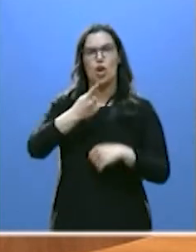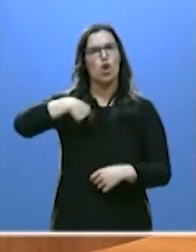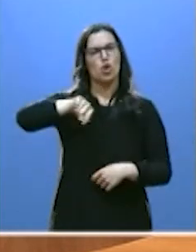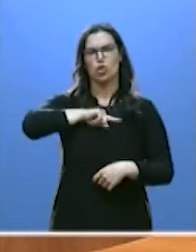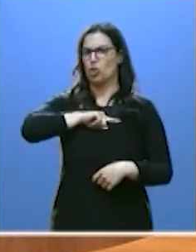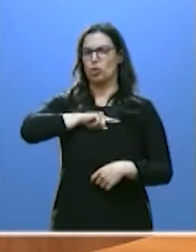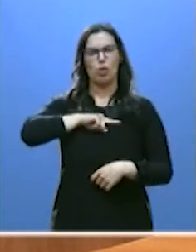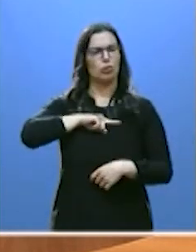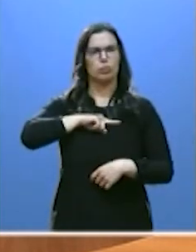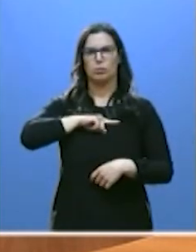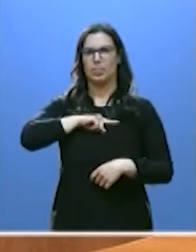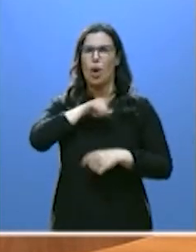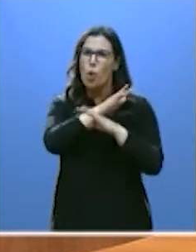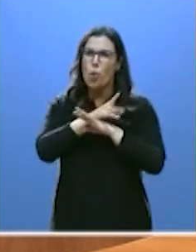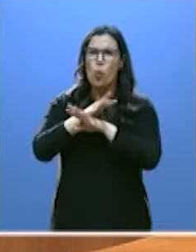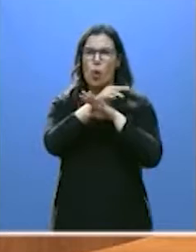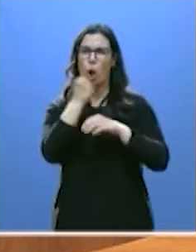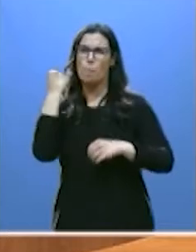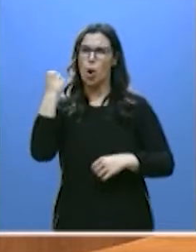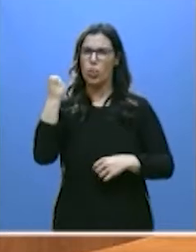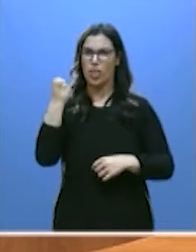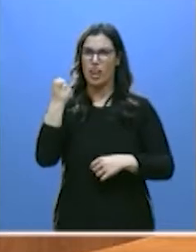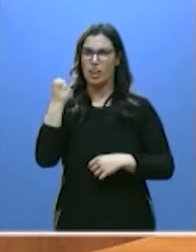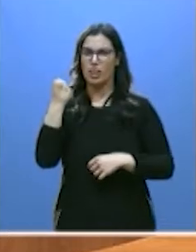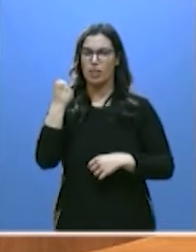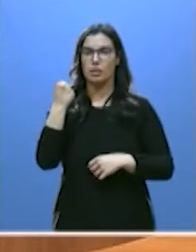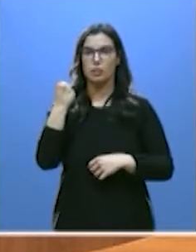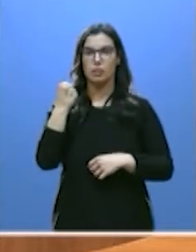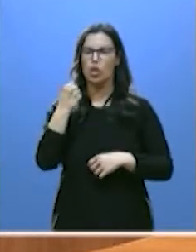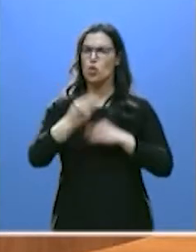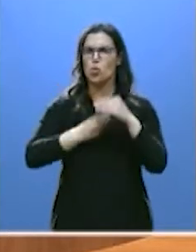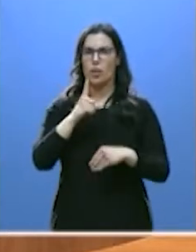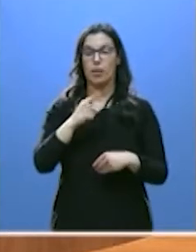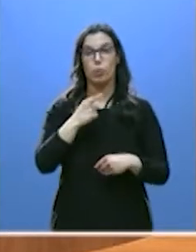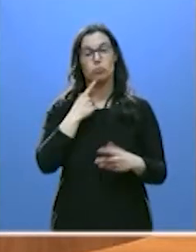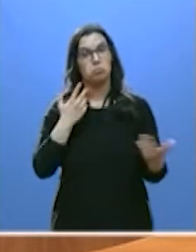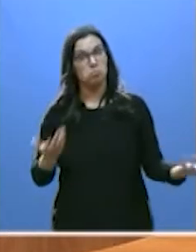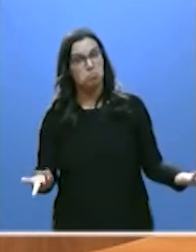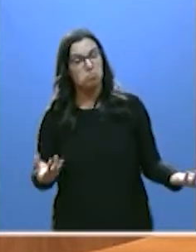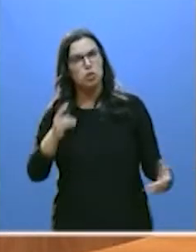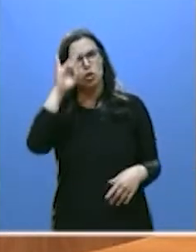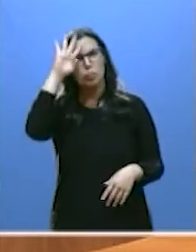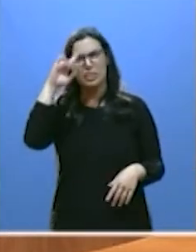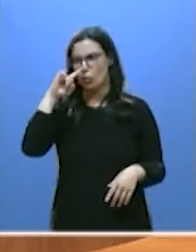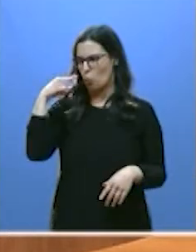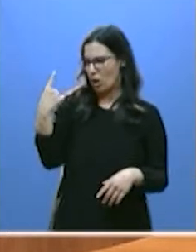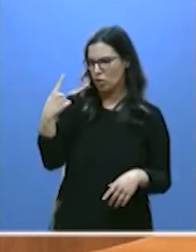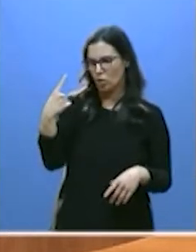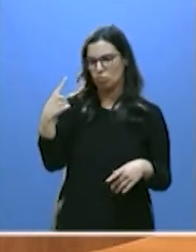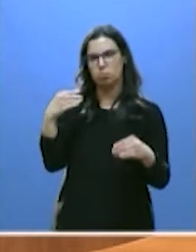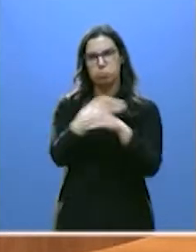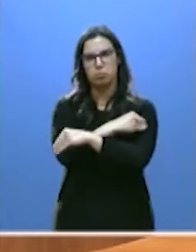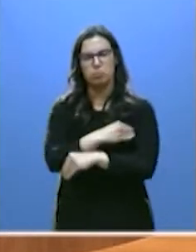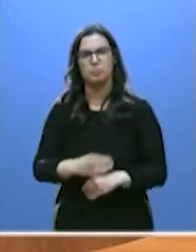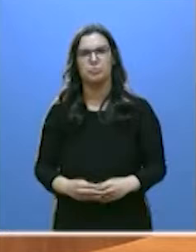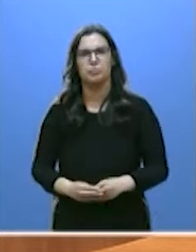vamos a entrar en ese juego de poder. Cierro comillas. Sorprendente, señoría. Sorprendente.